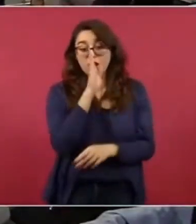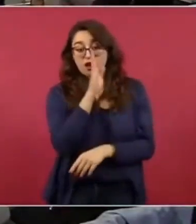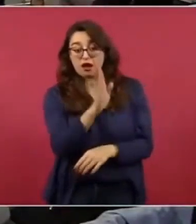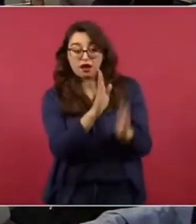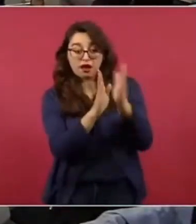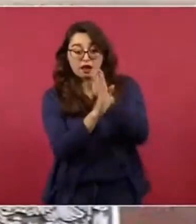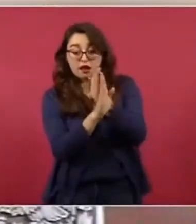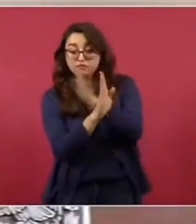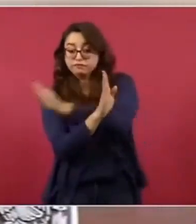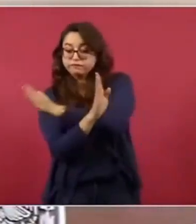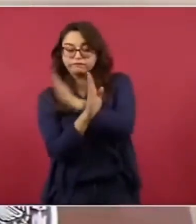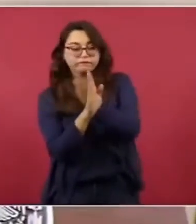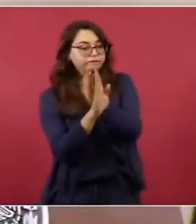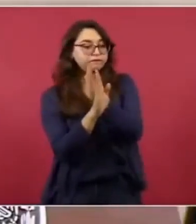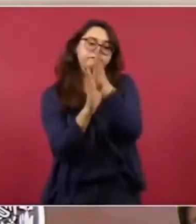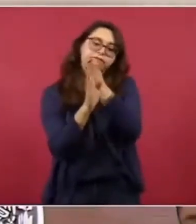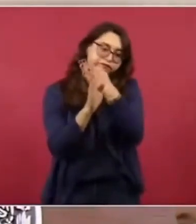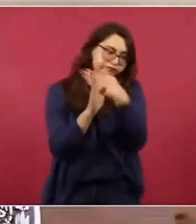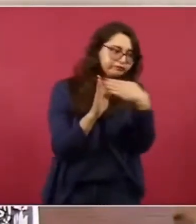Nada.